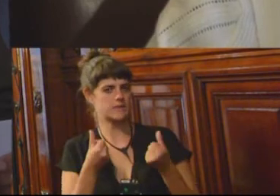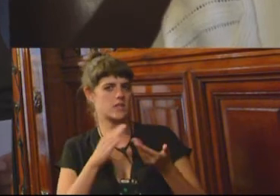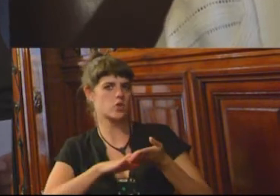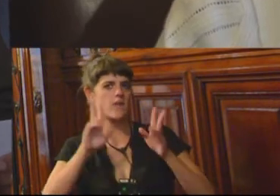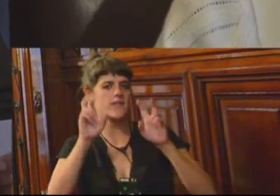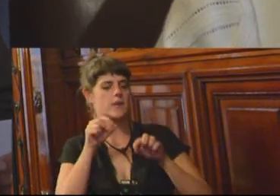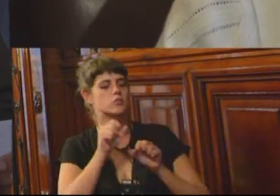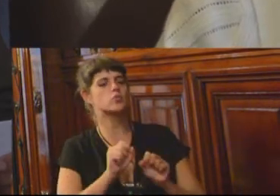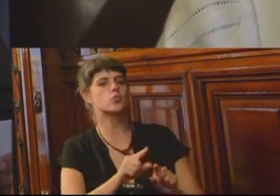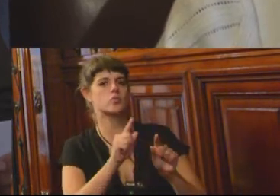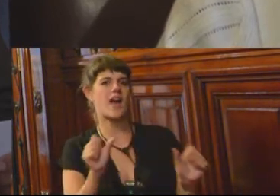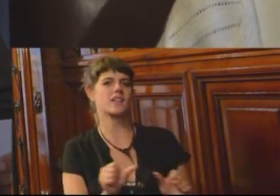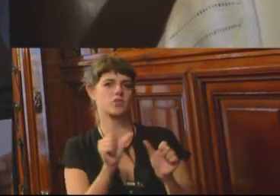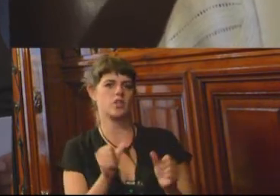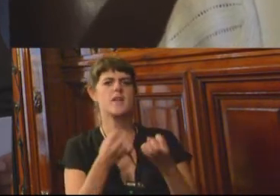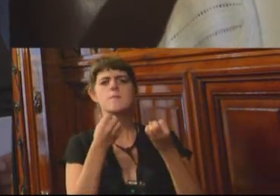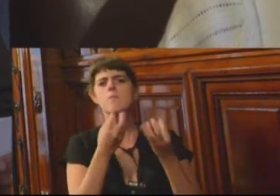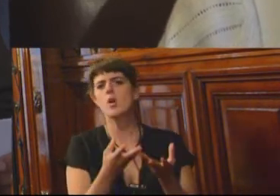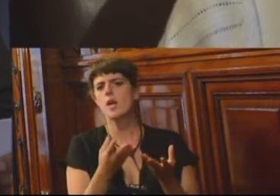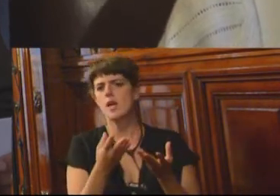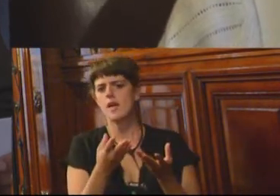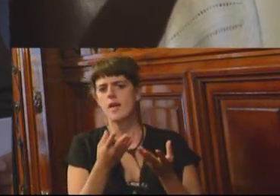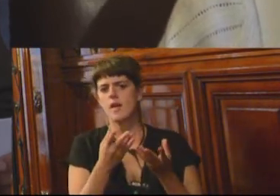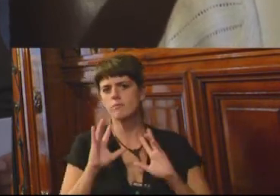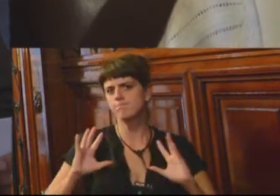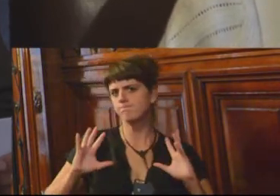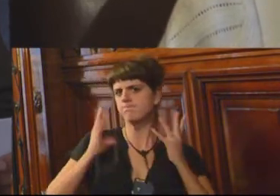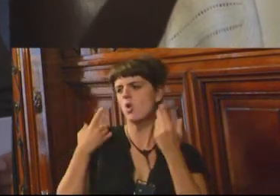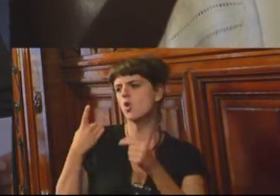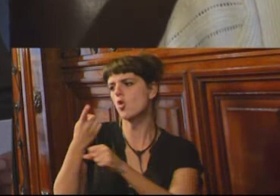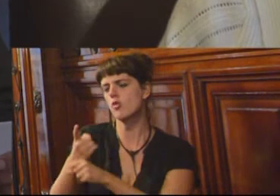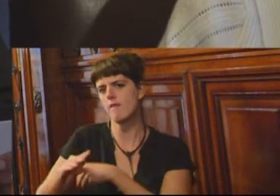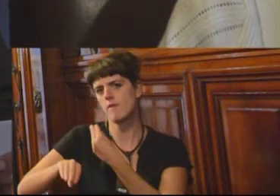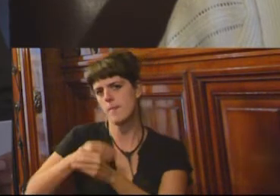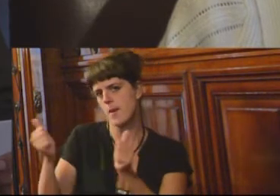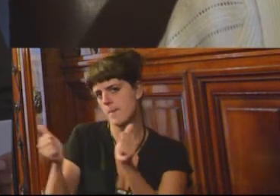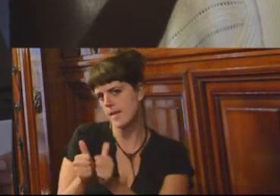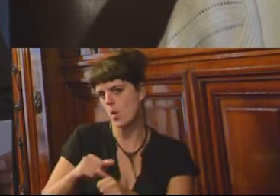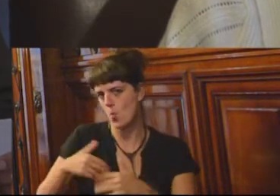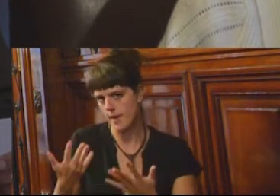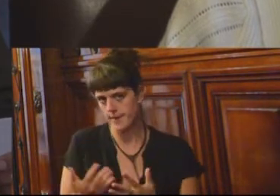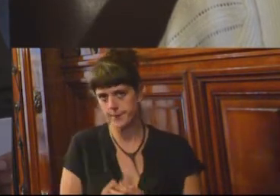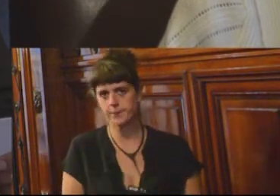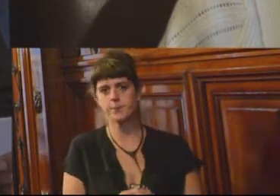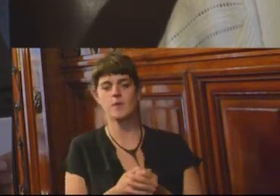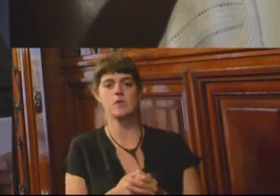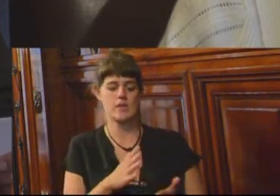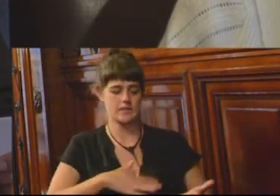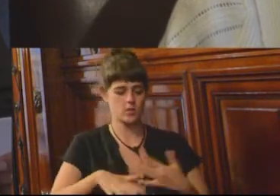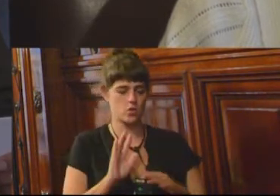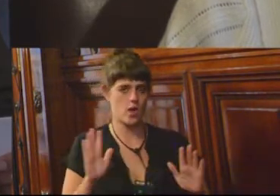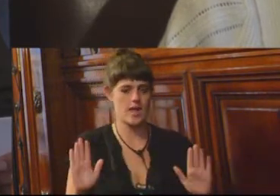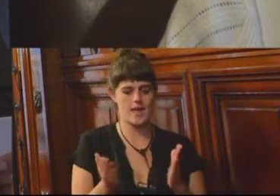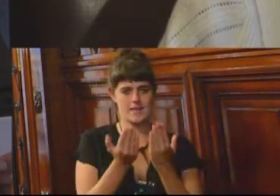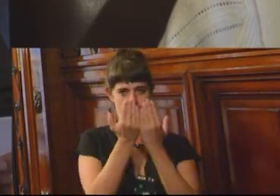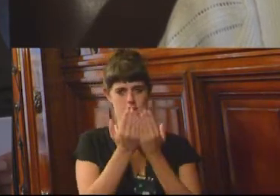acciones y los pormenores por los cuales llegaron a responder en forma violenta contra sus parejas o familiares. En situación de encierro, hubo una experiencia en el